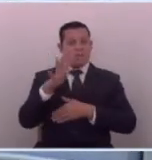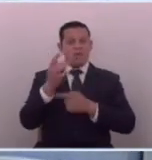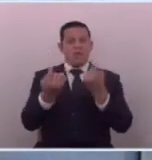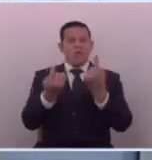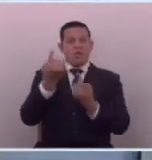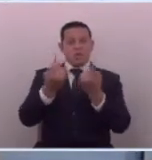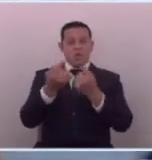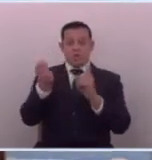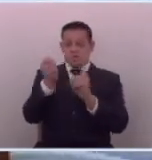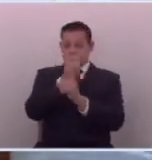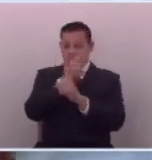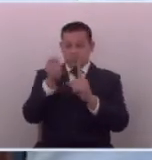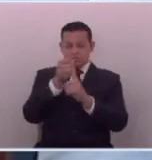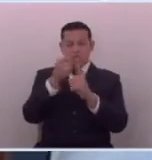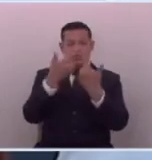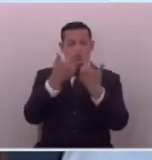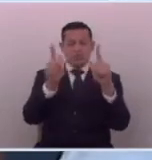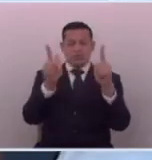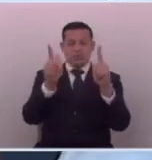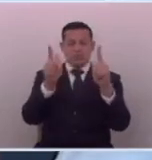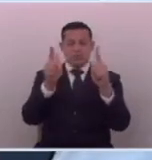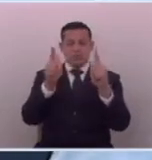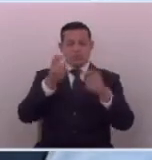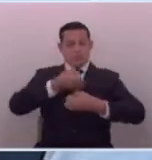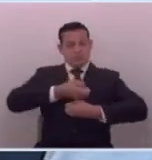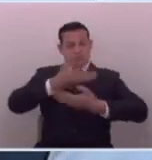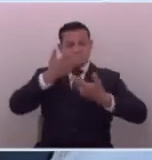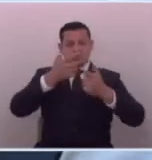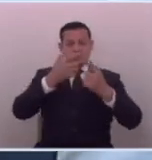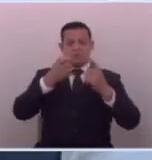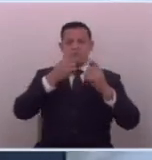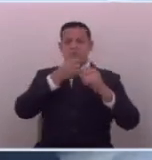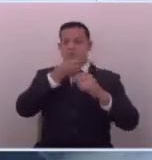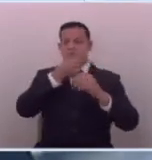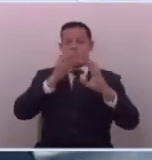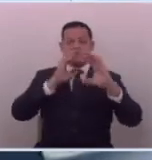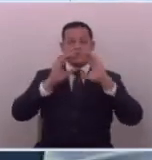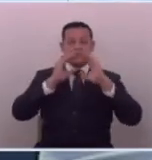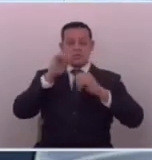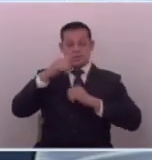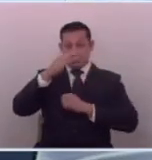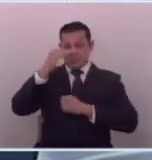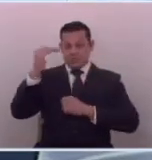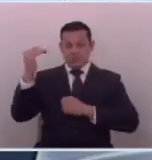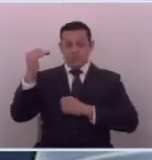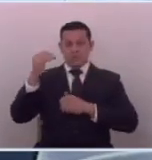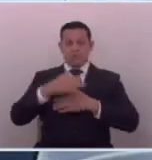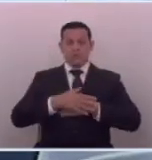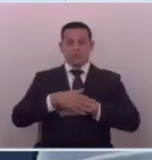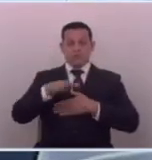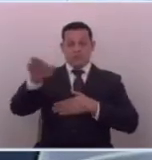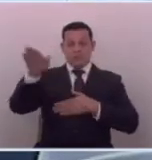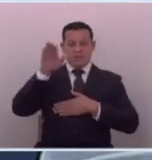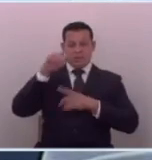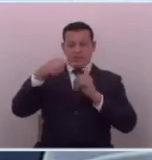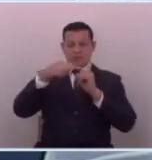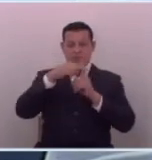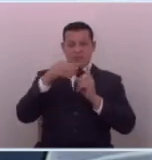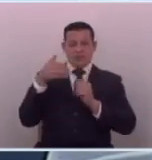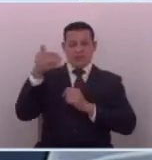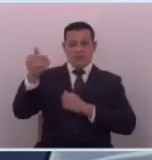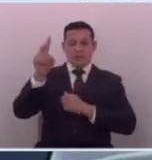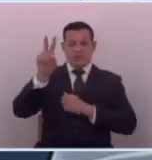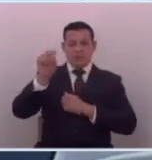cuáles son las violaciones a la libertad de prensa en este país bueno en marzo y abril del año